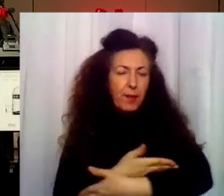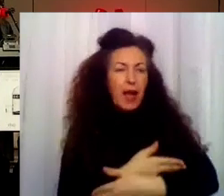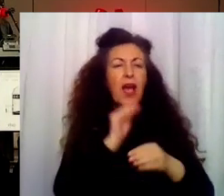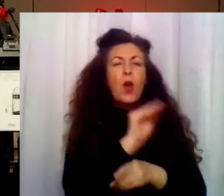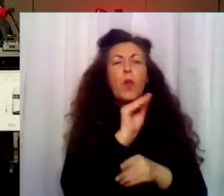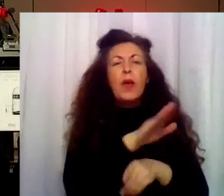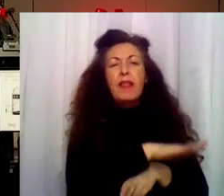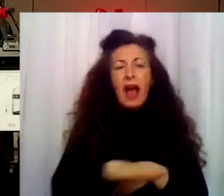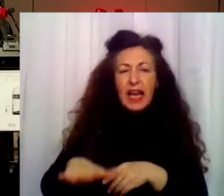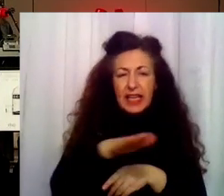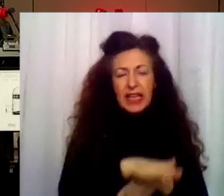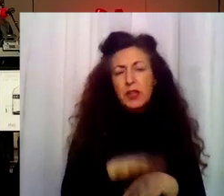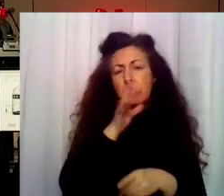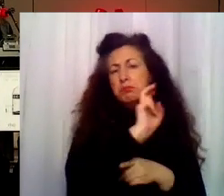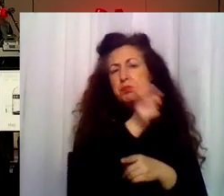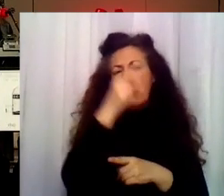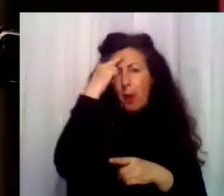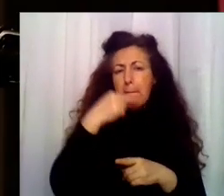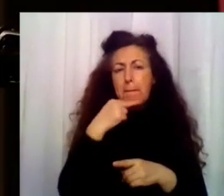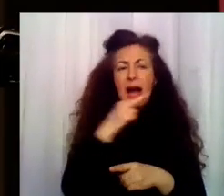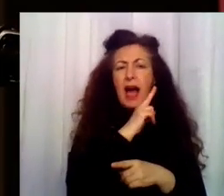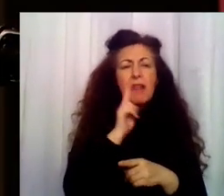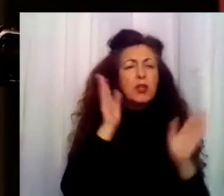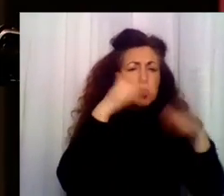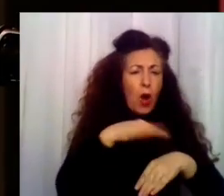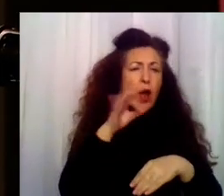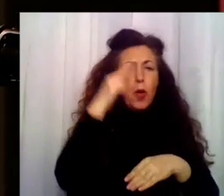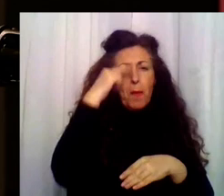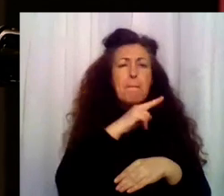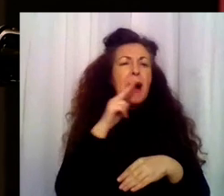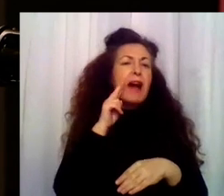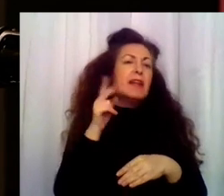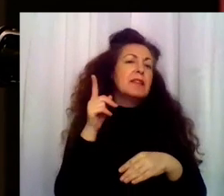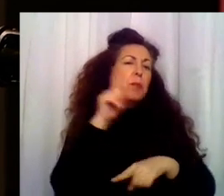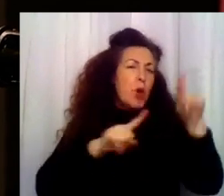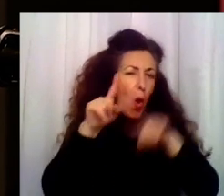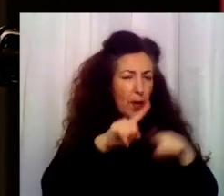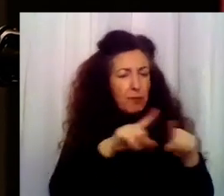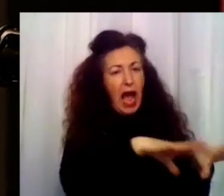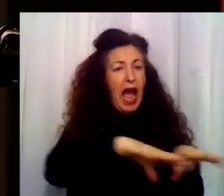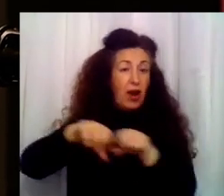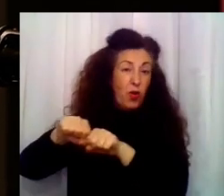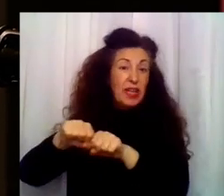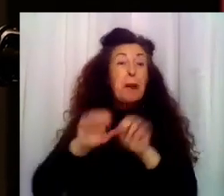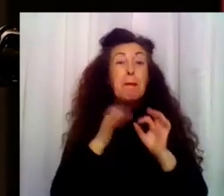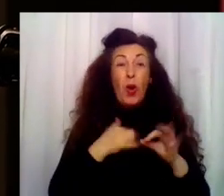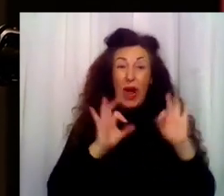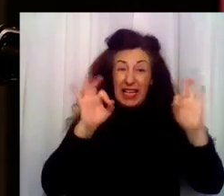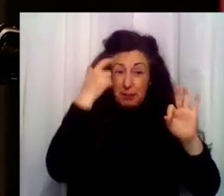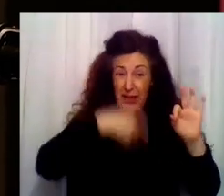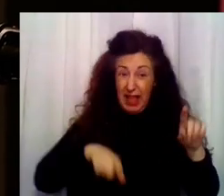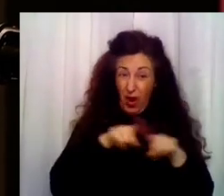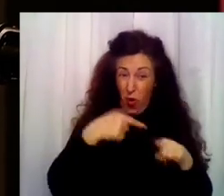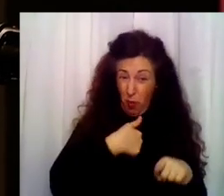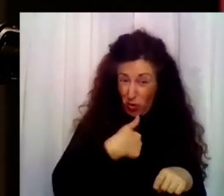Es la primera vez que tienen a un chico como yo. ¿Como tú? Sí, dentro del programa de rehabilitación de padres. Ellos tienen